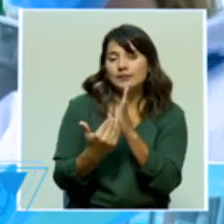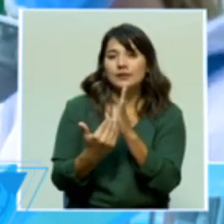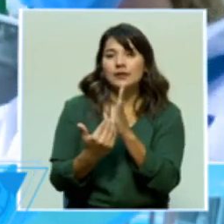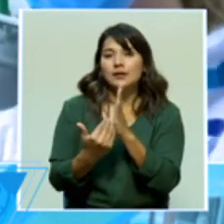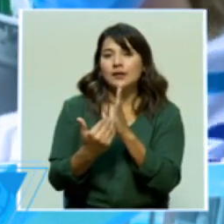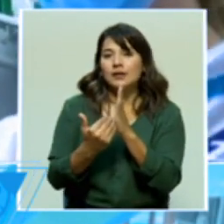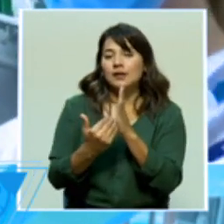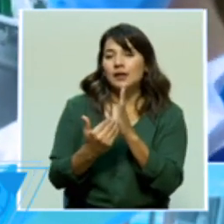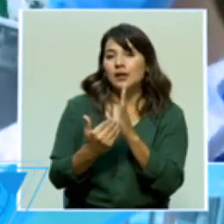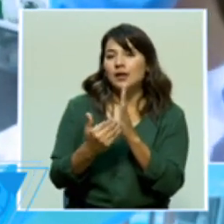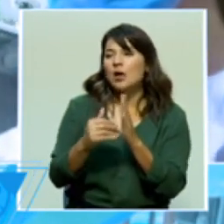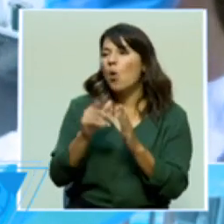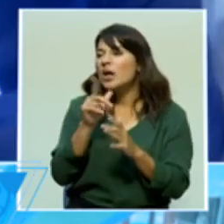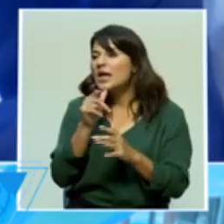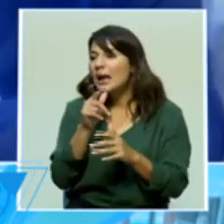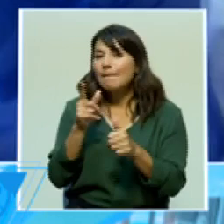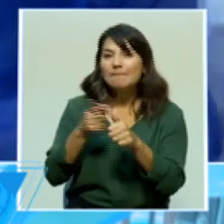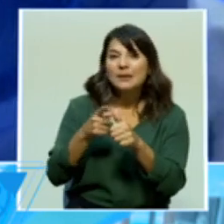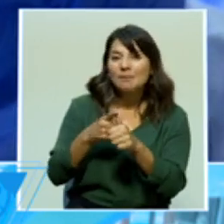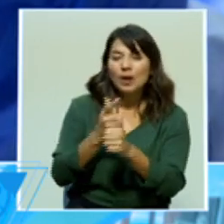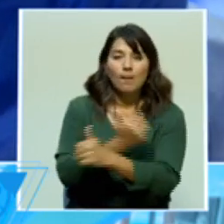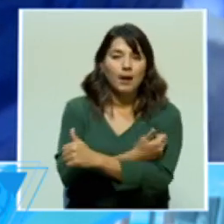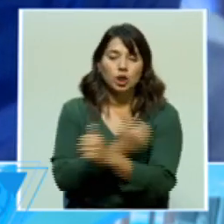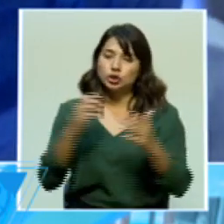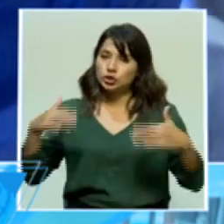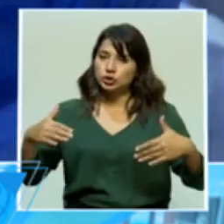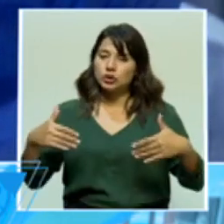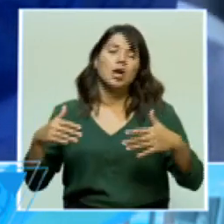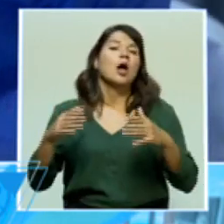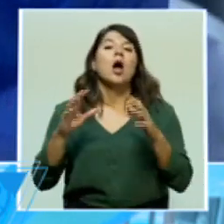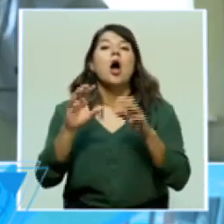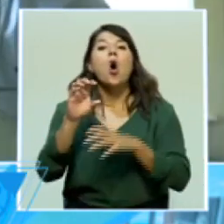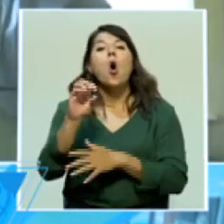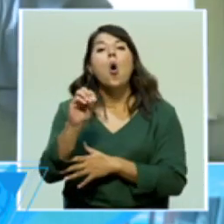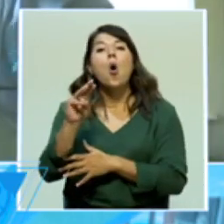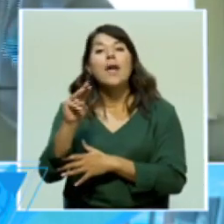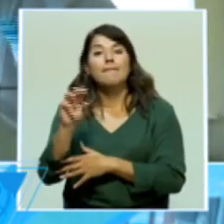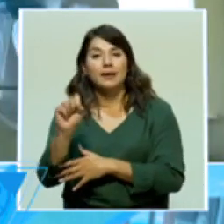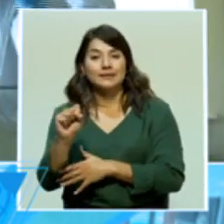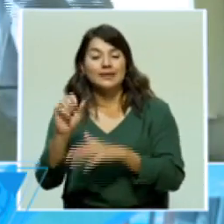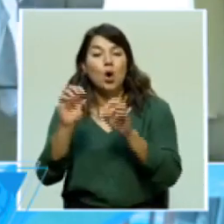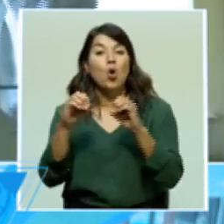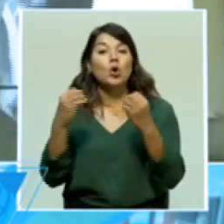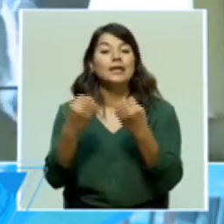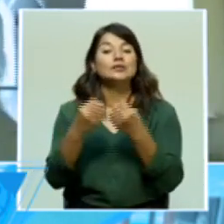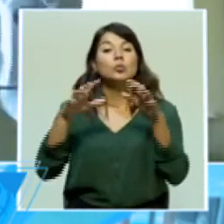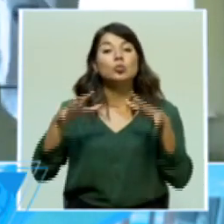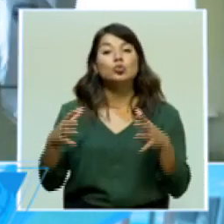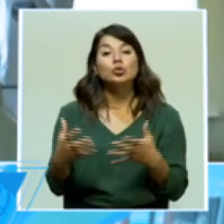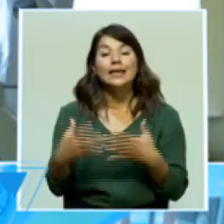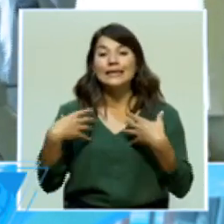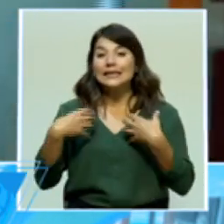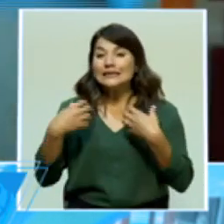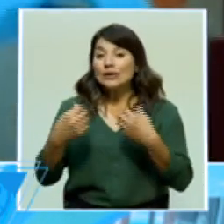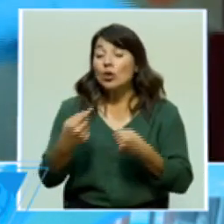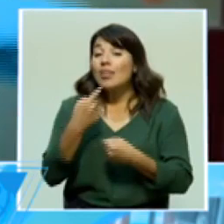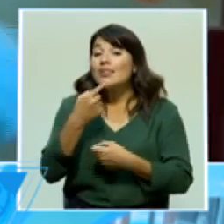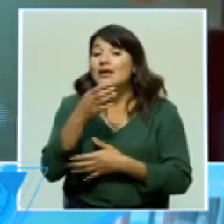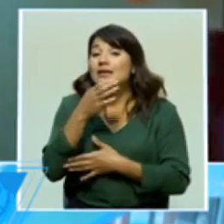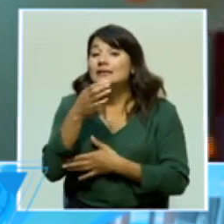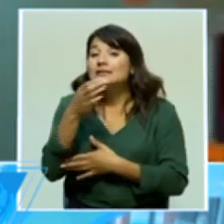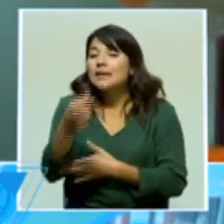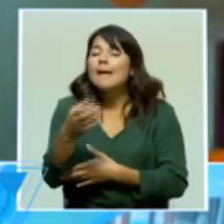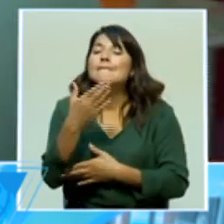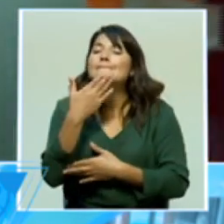son los primeros en vacunar. La Organización Mundial de la Salud sí ha hecho la recomendación de que sea el personal de